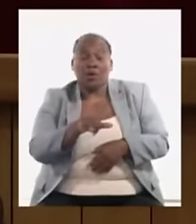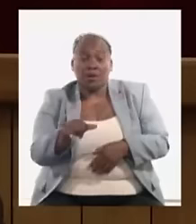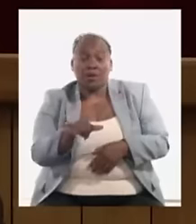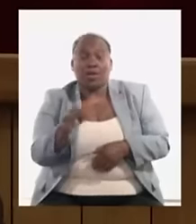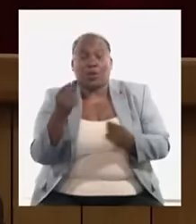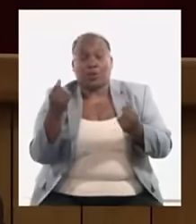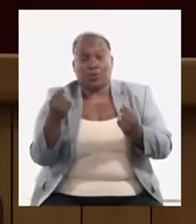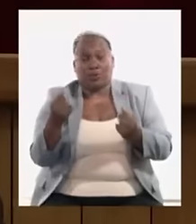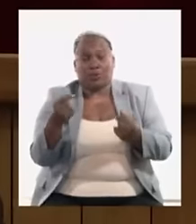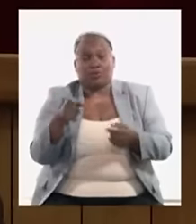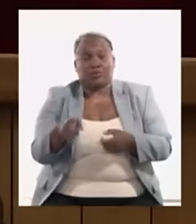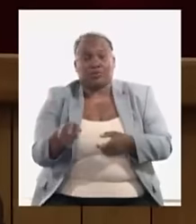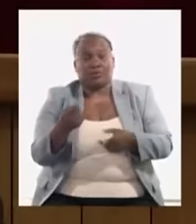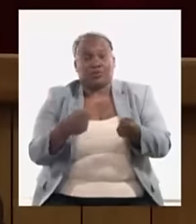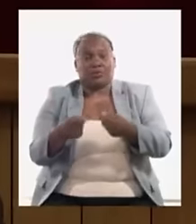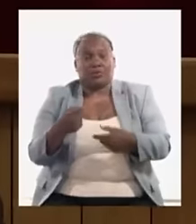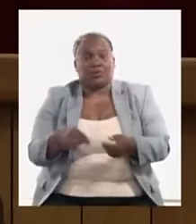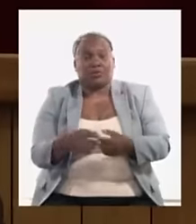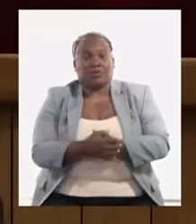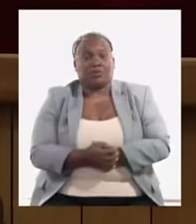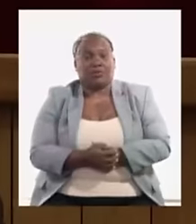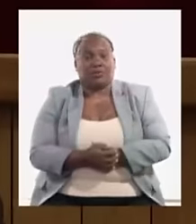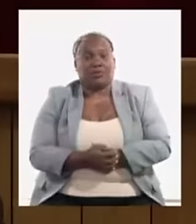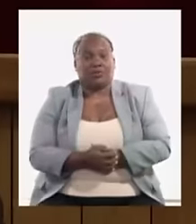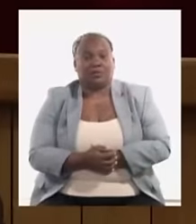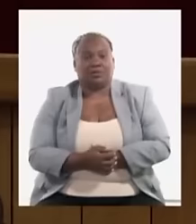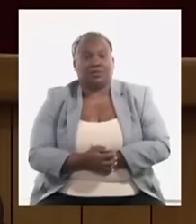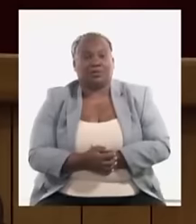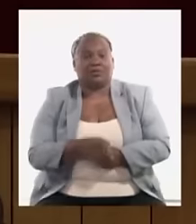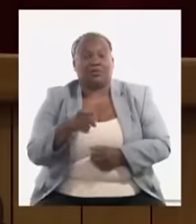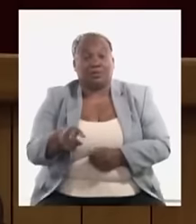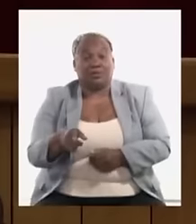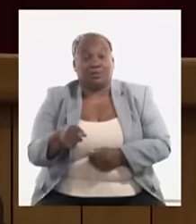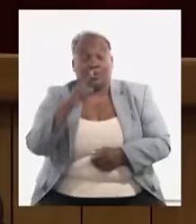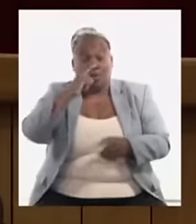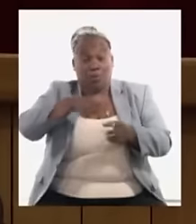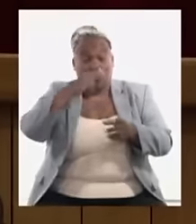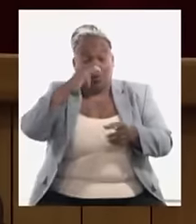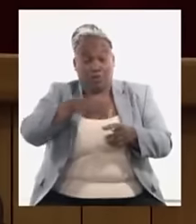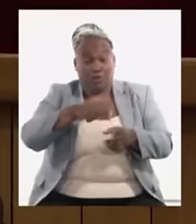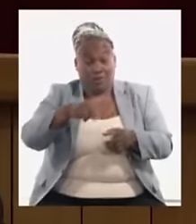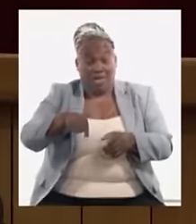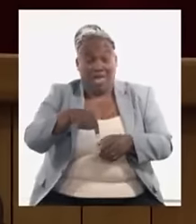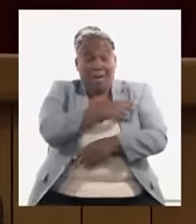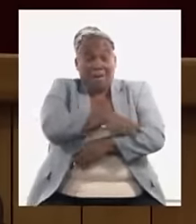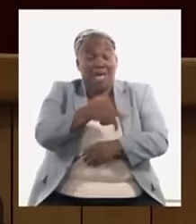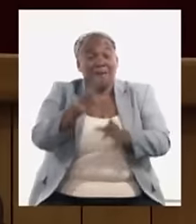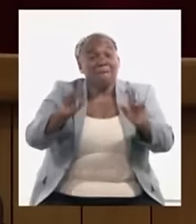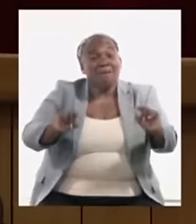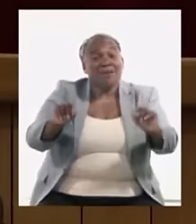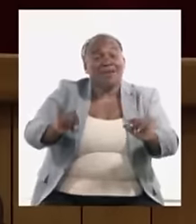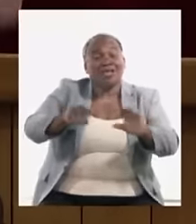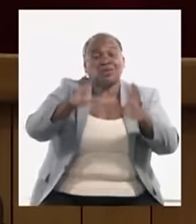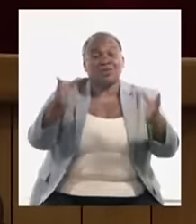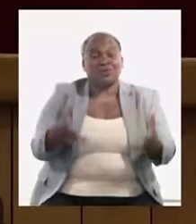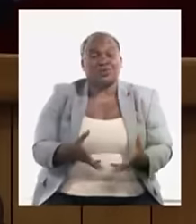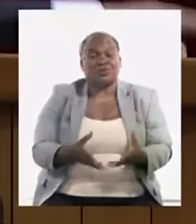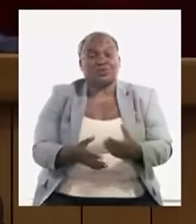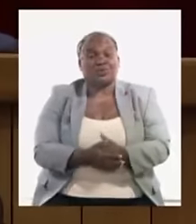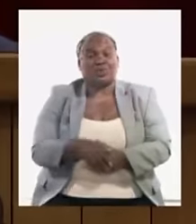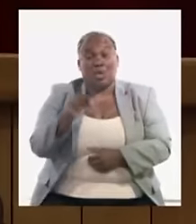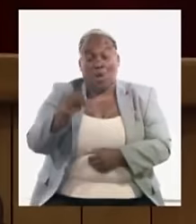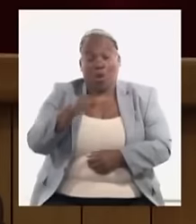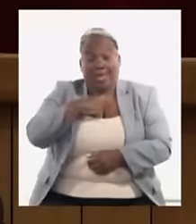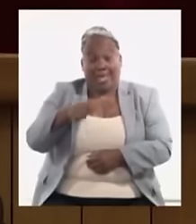esté vendiendo el combustible como tal vez el país más barato del mundo si vamos hoy al